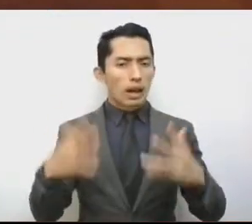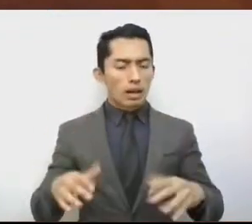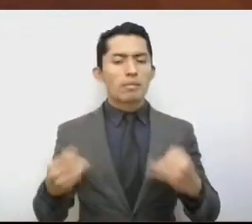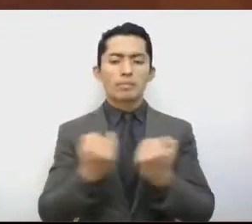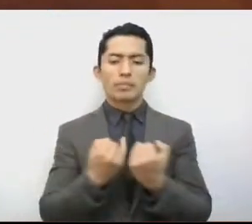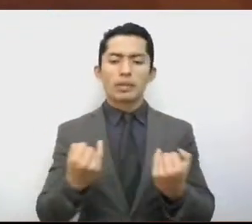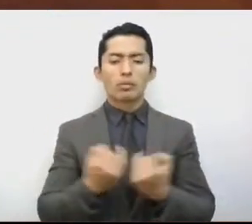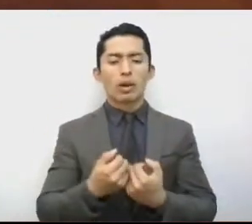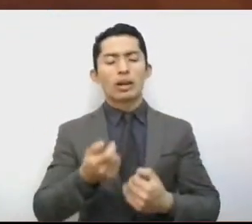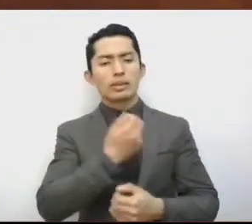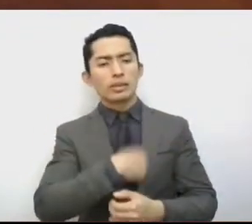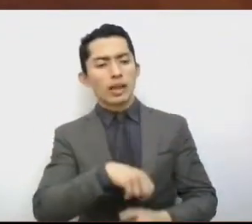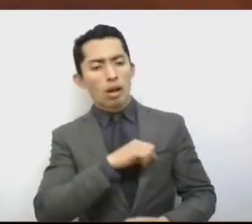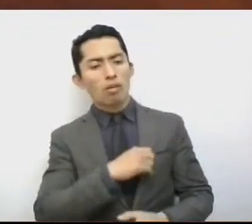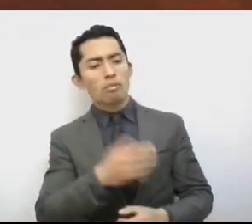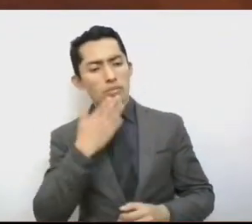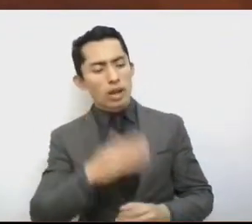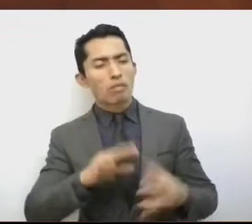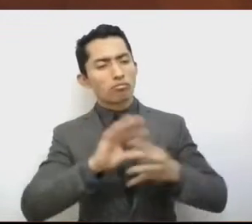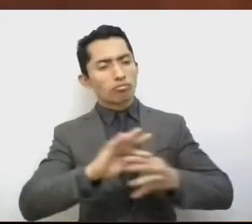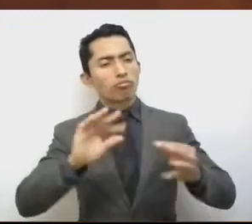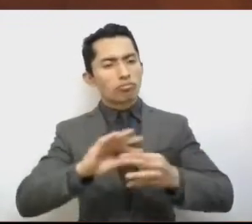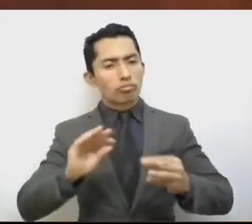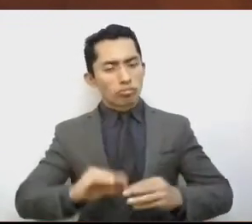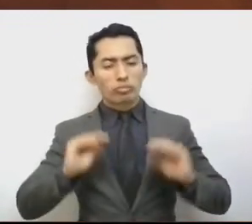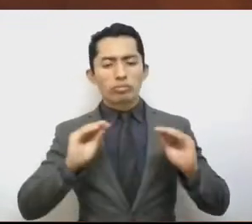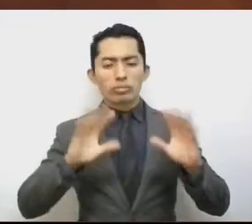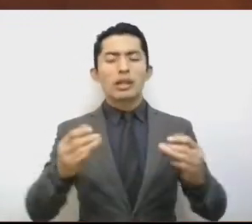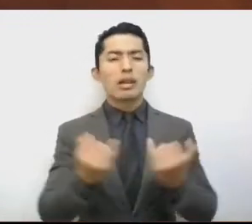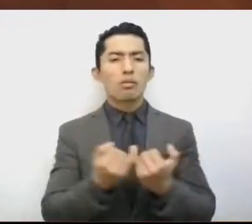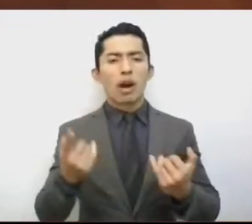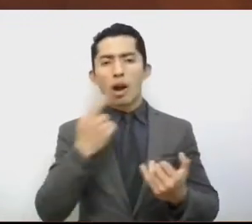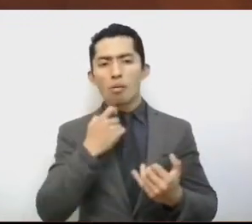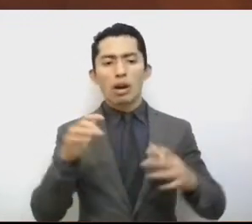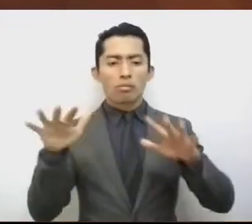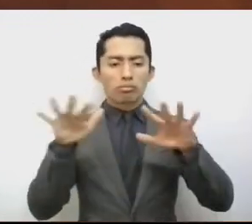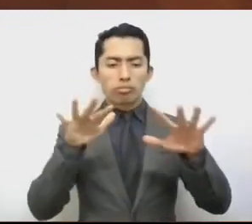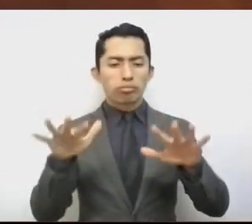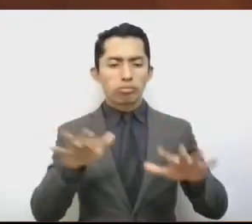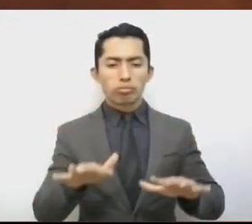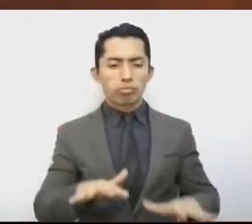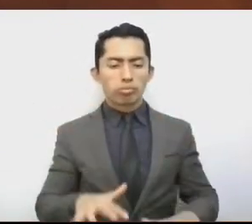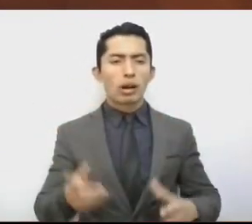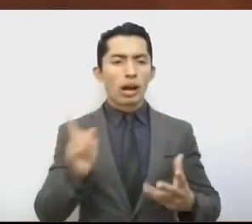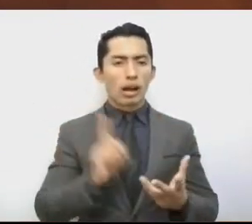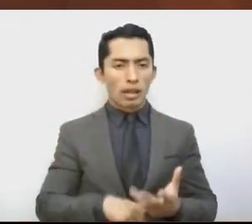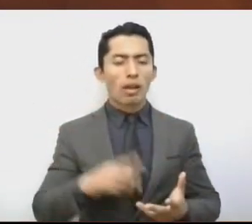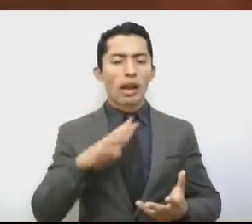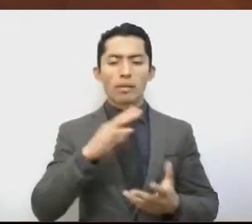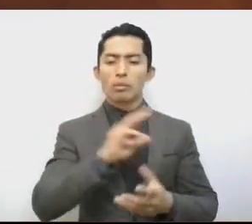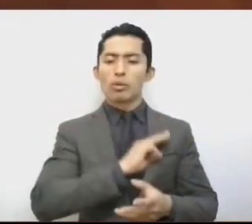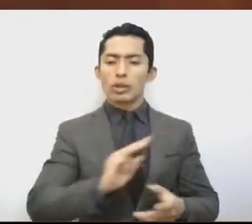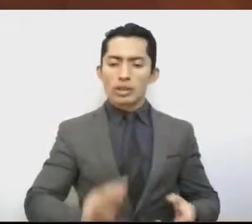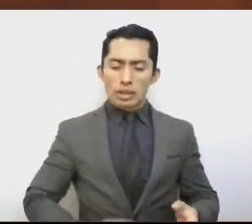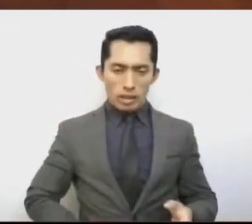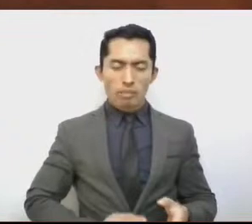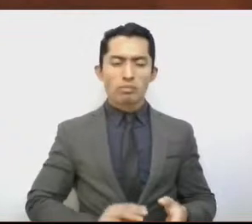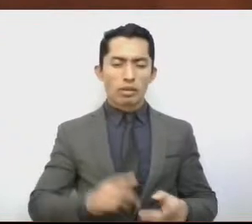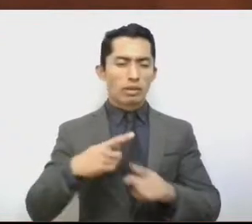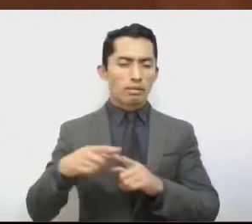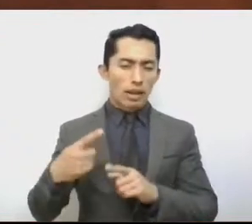salud. Se han abatido los niveles de agua en las principales vialidades del municipio, entre otras.